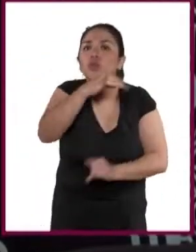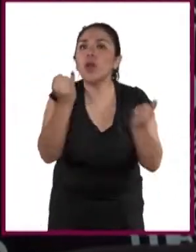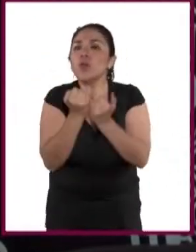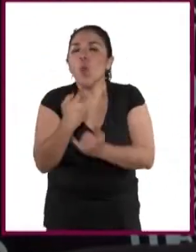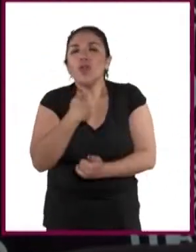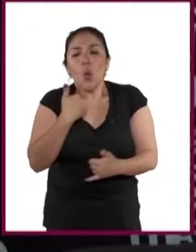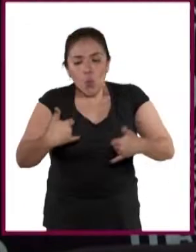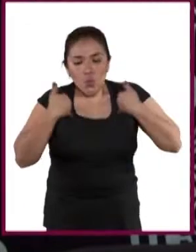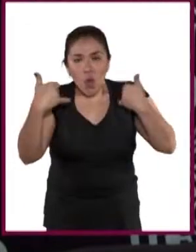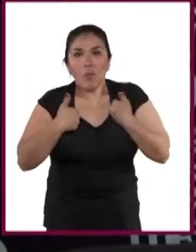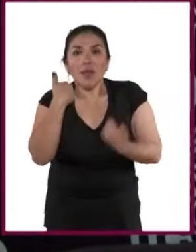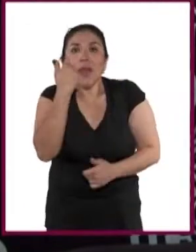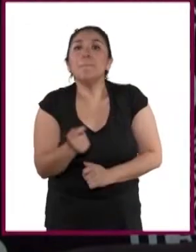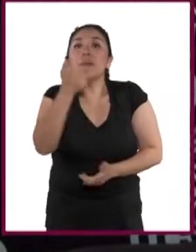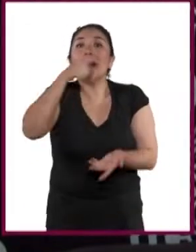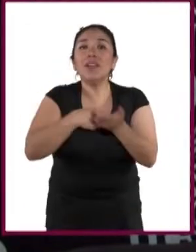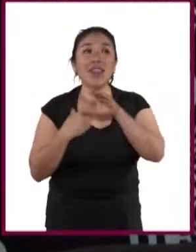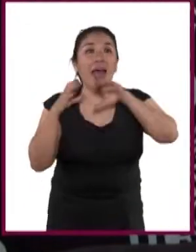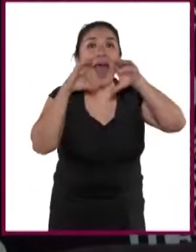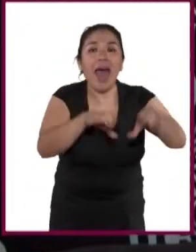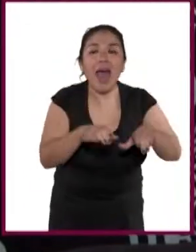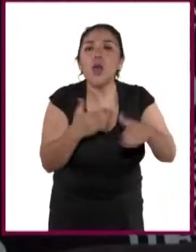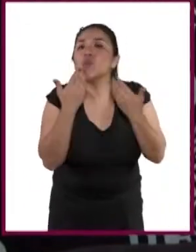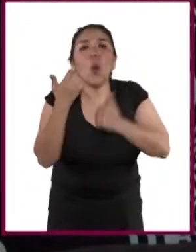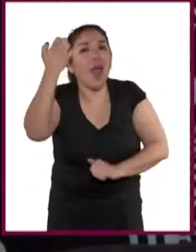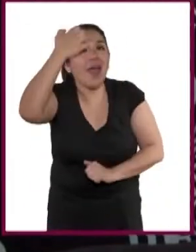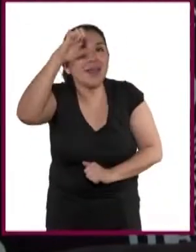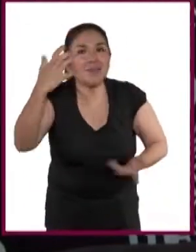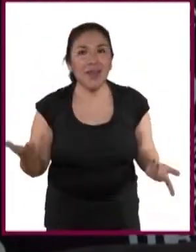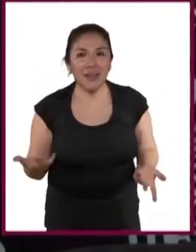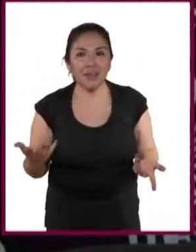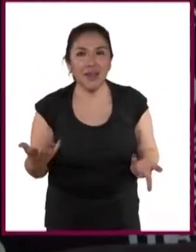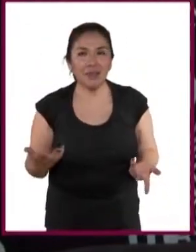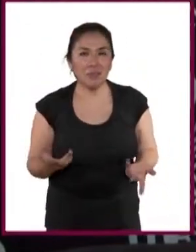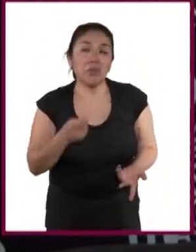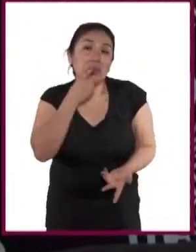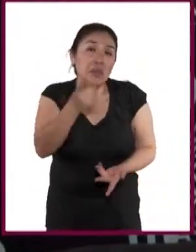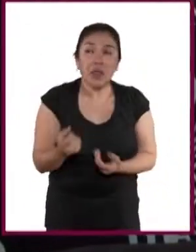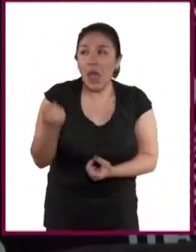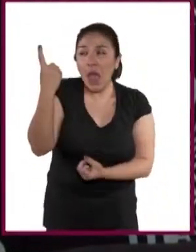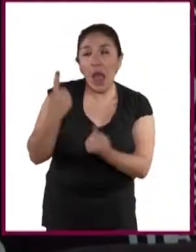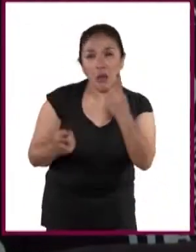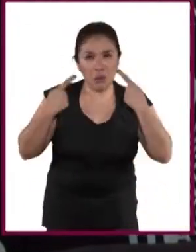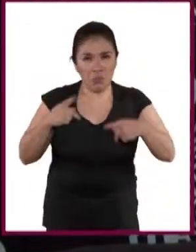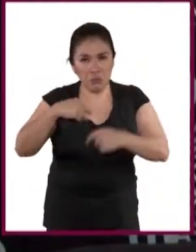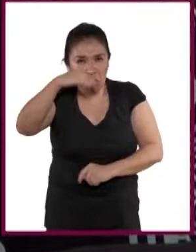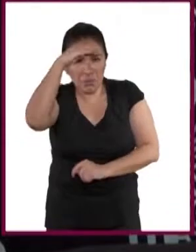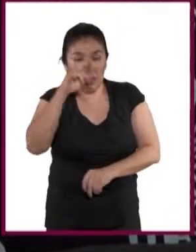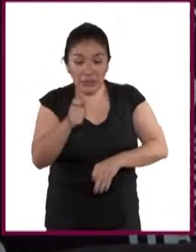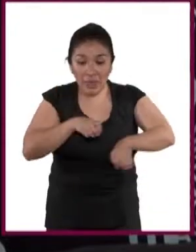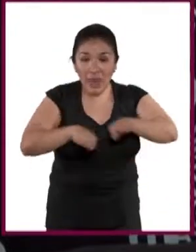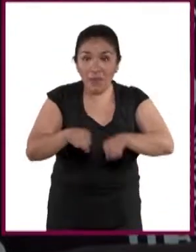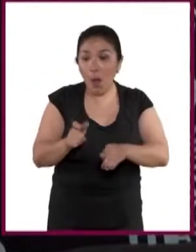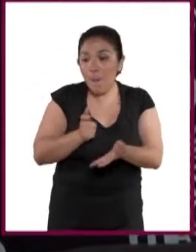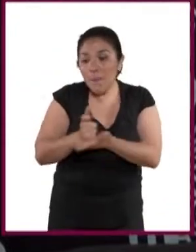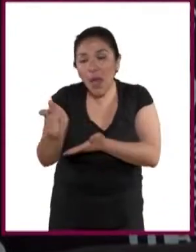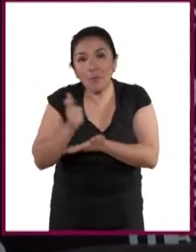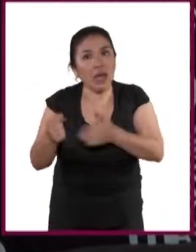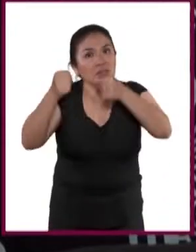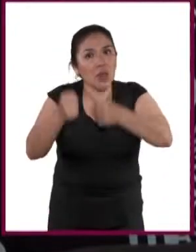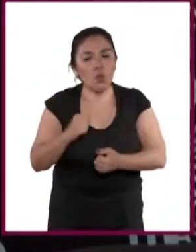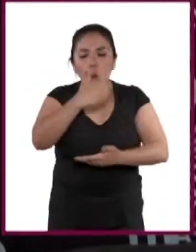mismo tiempo que nosotros, que lo hacemos por primera vez y sin experiencia. Según algunos analistas, el trabajo sin